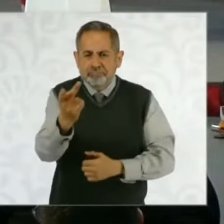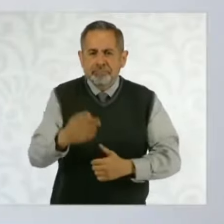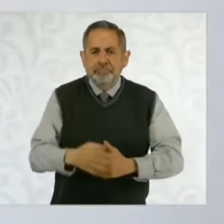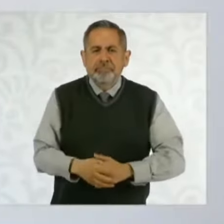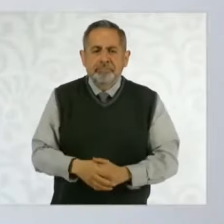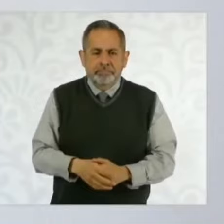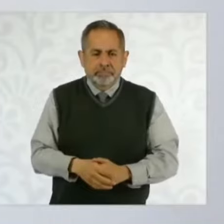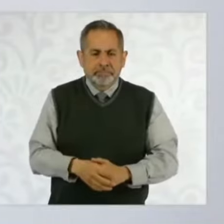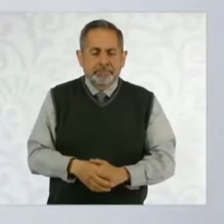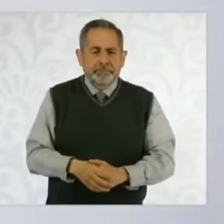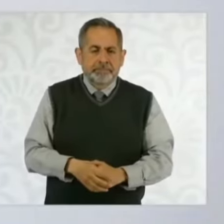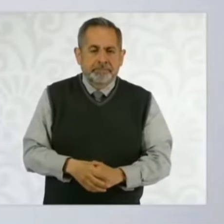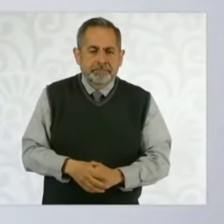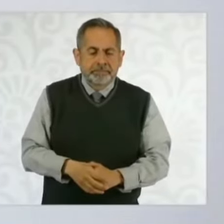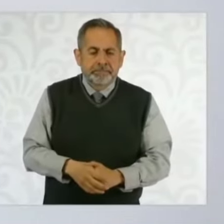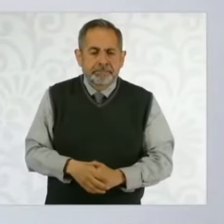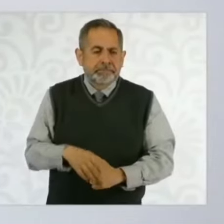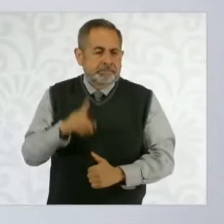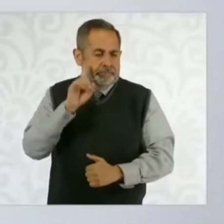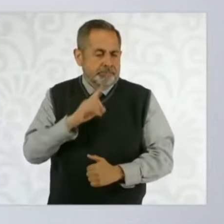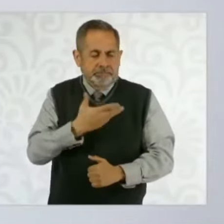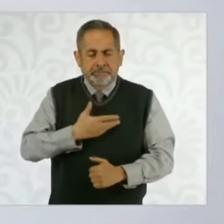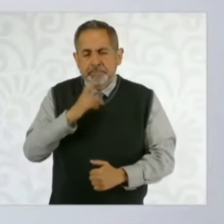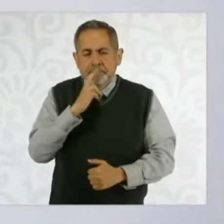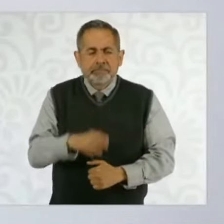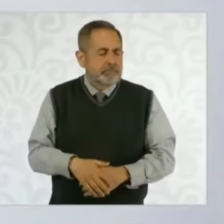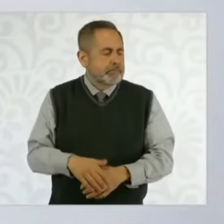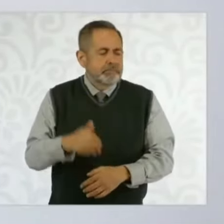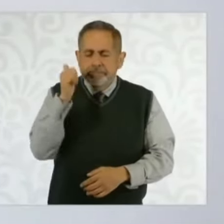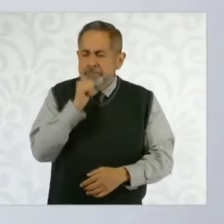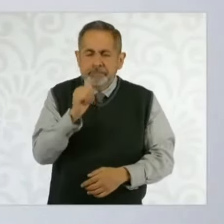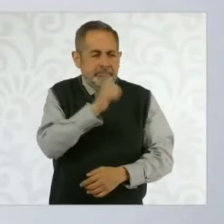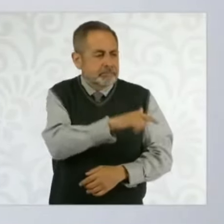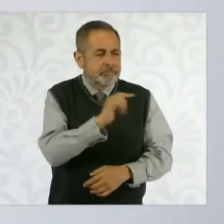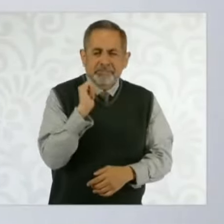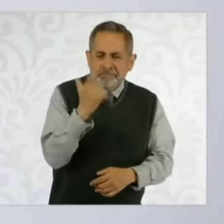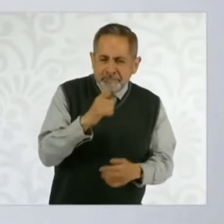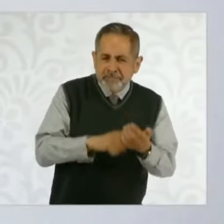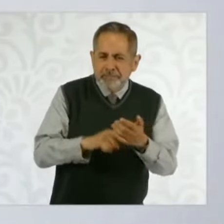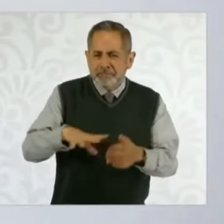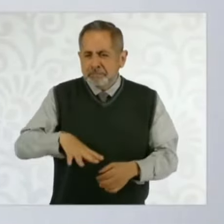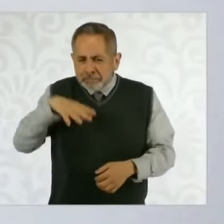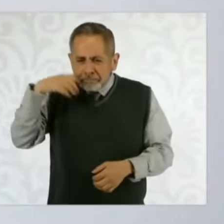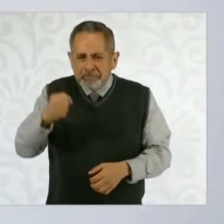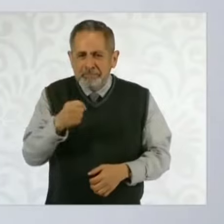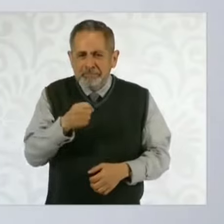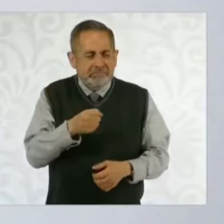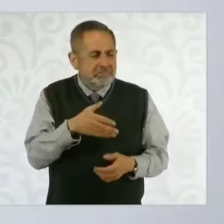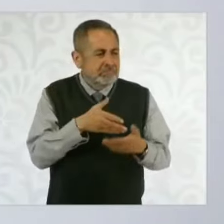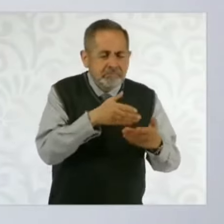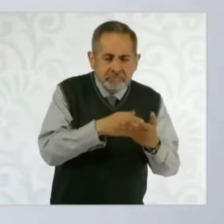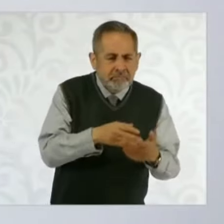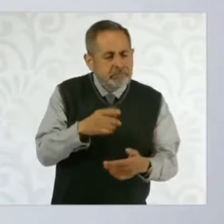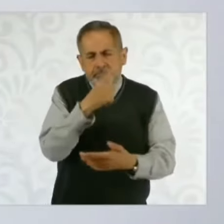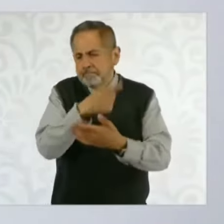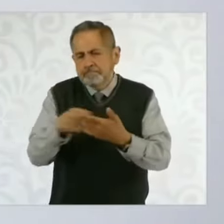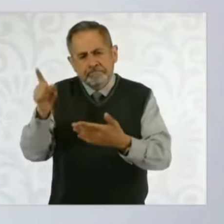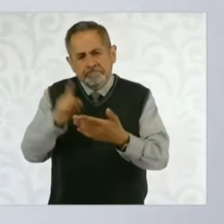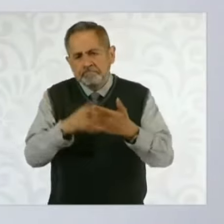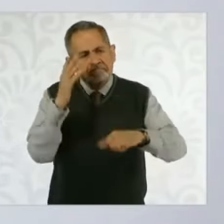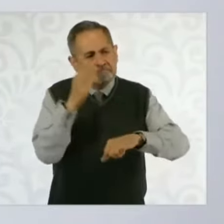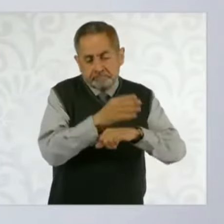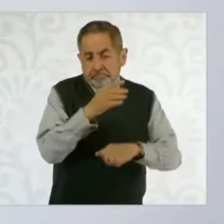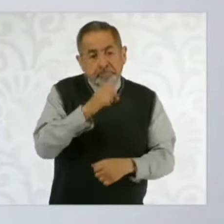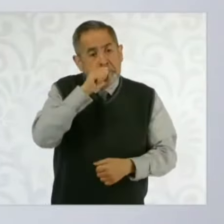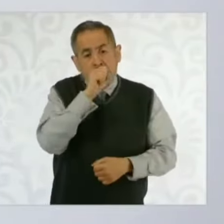Siempre es condenable cualquier abuso y particularmente los abusos por razones